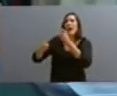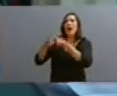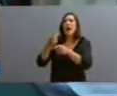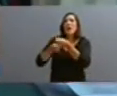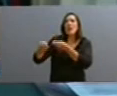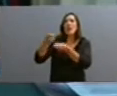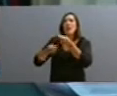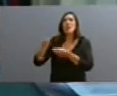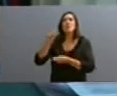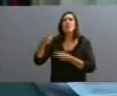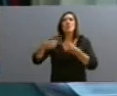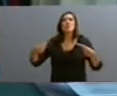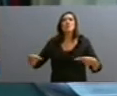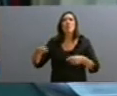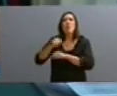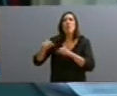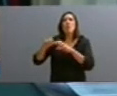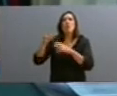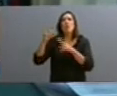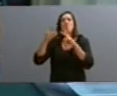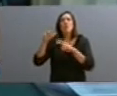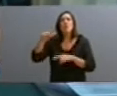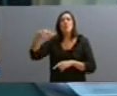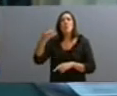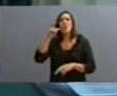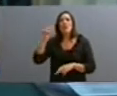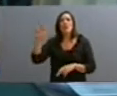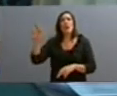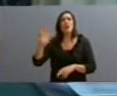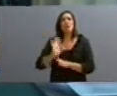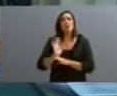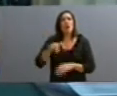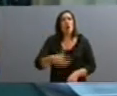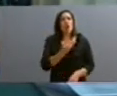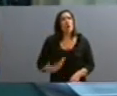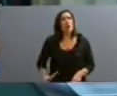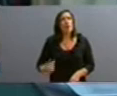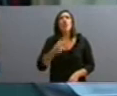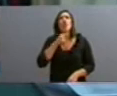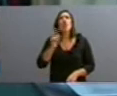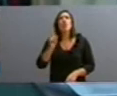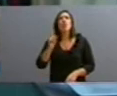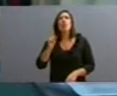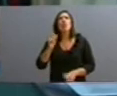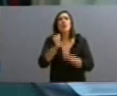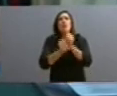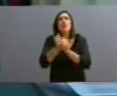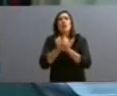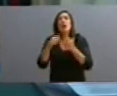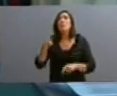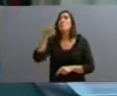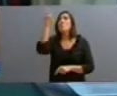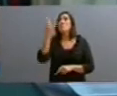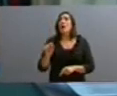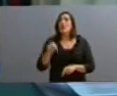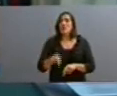República Argentina es líder en materia de no proliferación nuclear. Somos país de consulta en